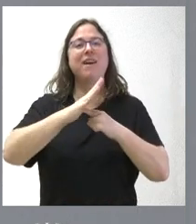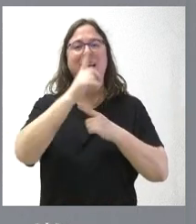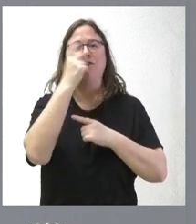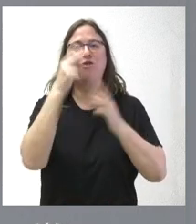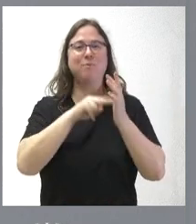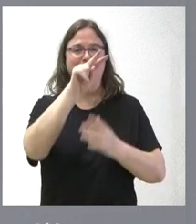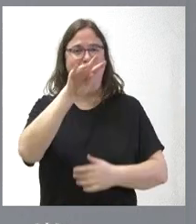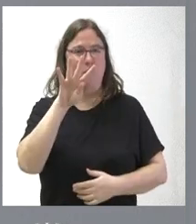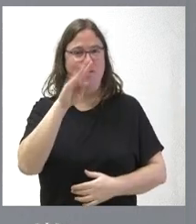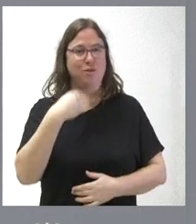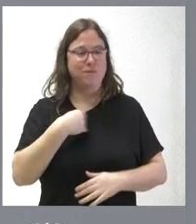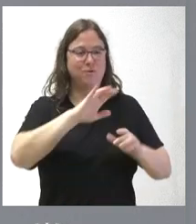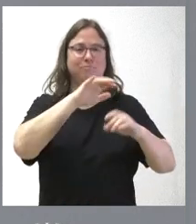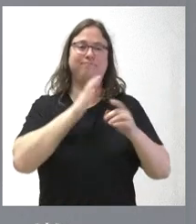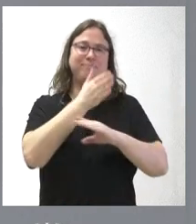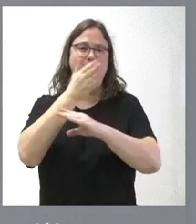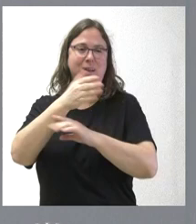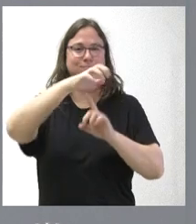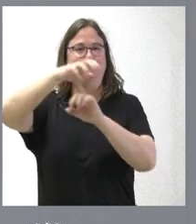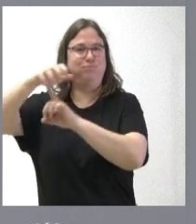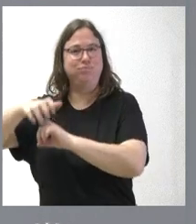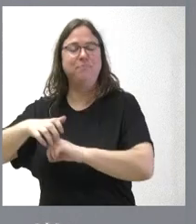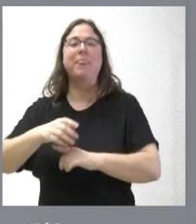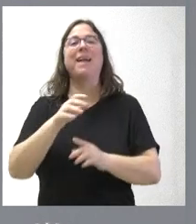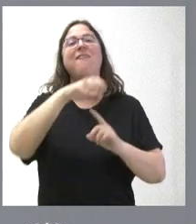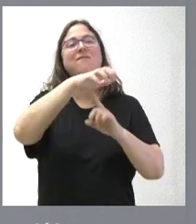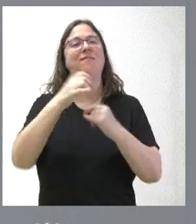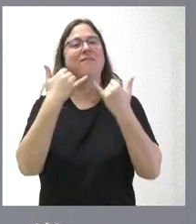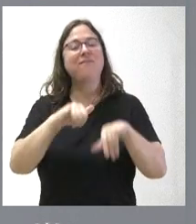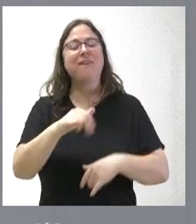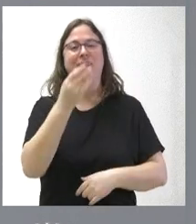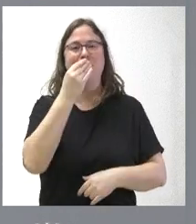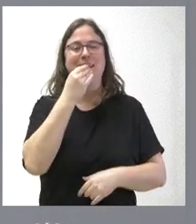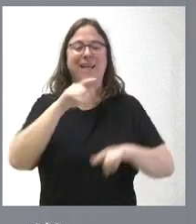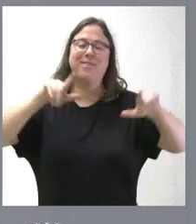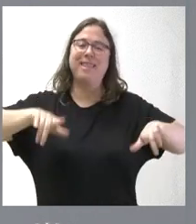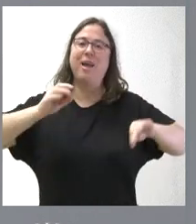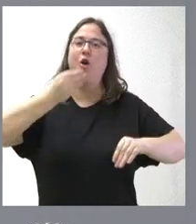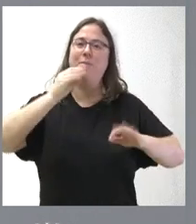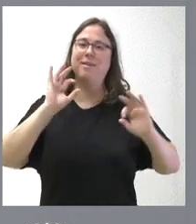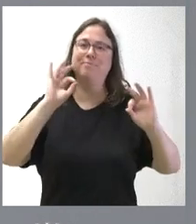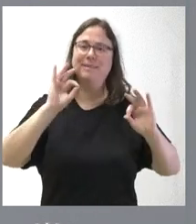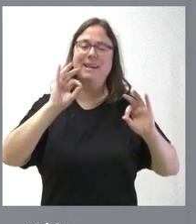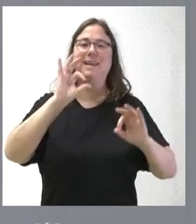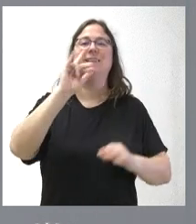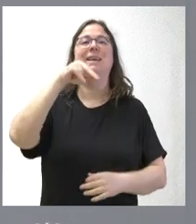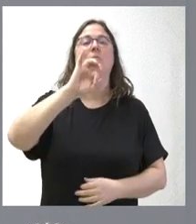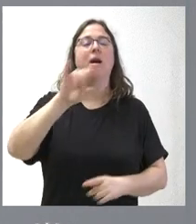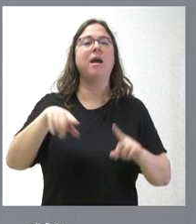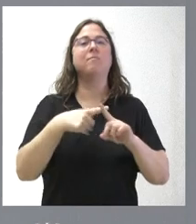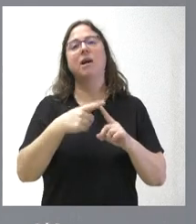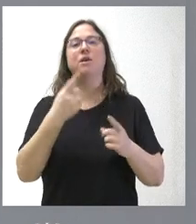de los stands que la Junta llevará a cabo en las ferias de alimentaria, Salón Gourmets, Salamac y Fruit Attraction.